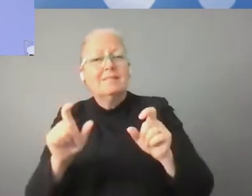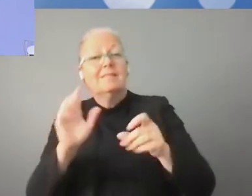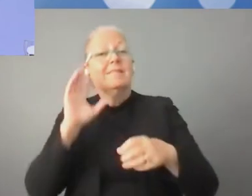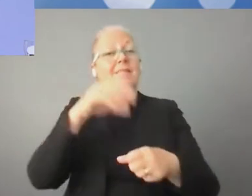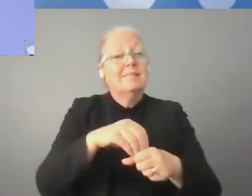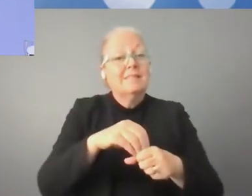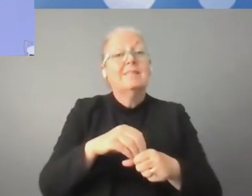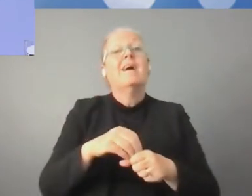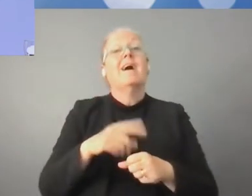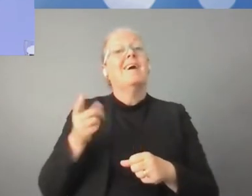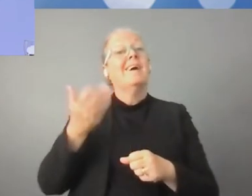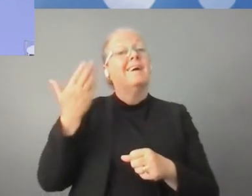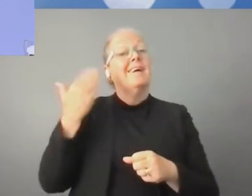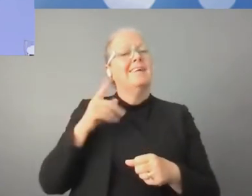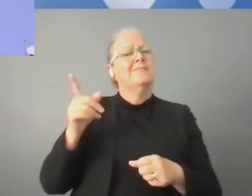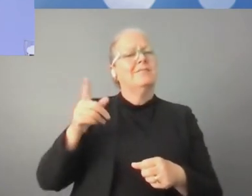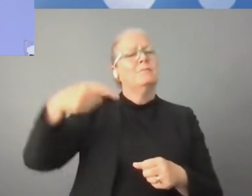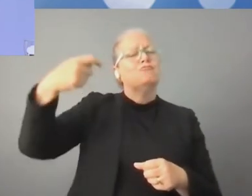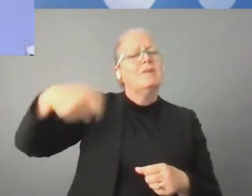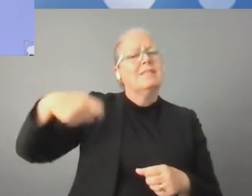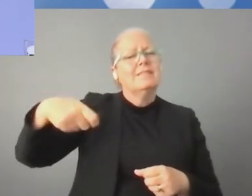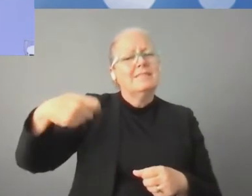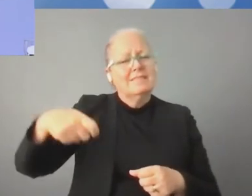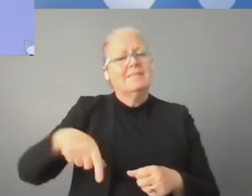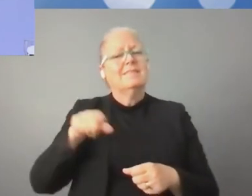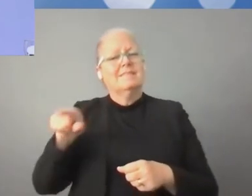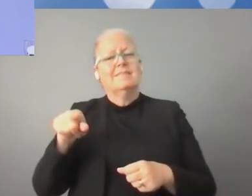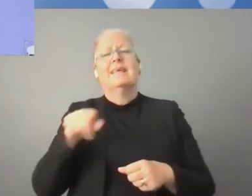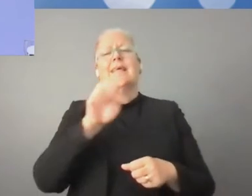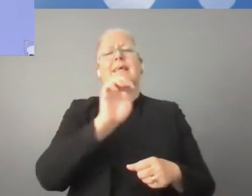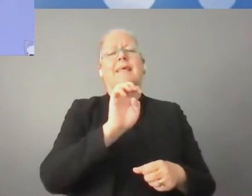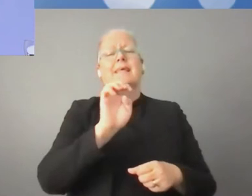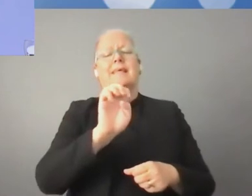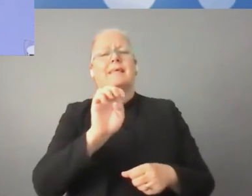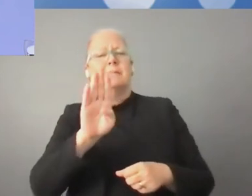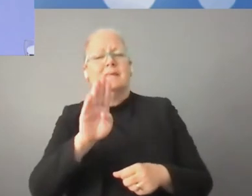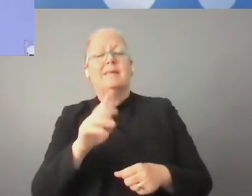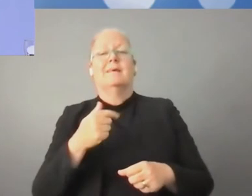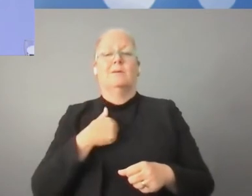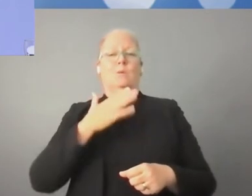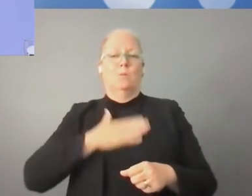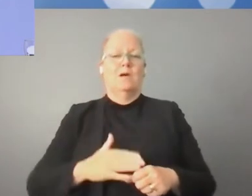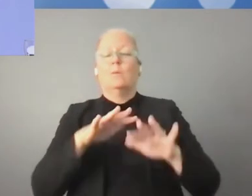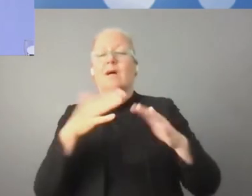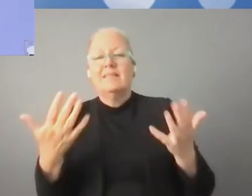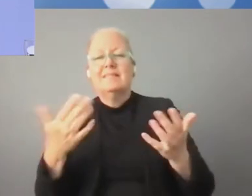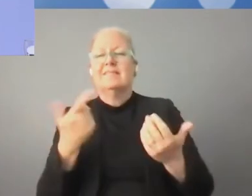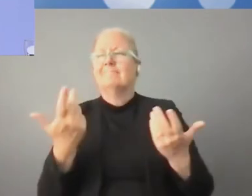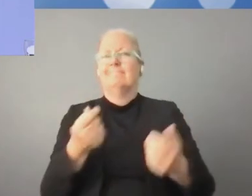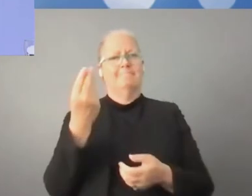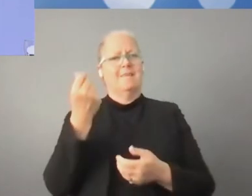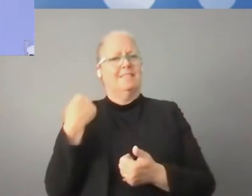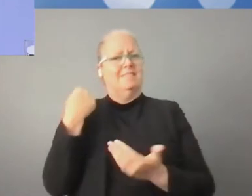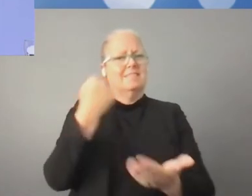de los usuarios a esta infraestructura y también tenemos que asegurarnos